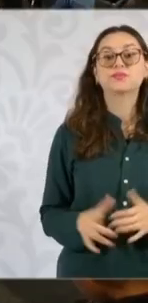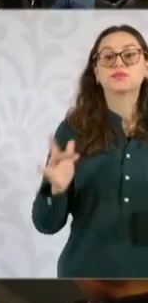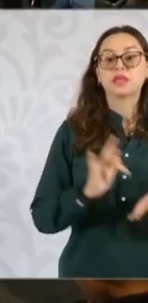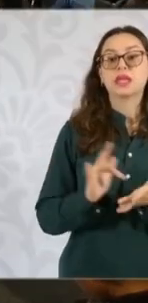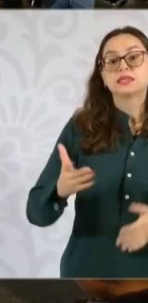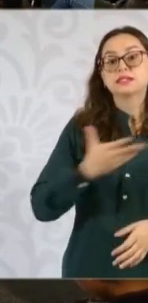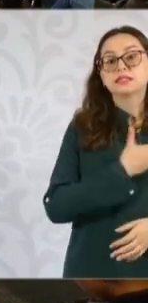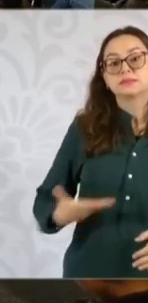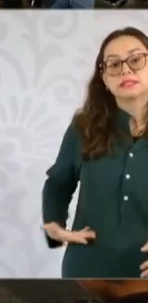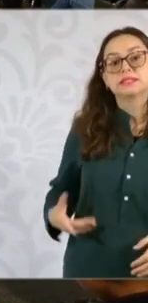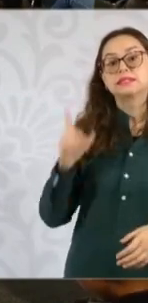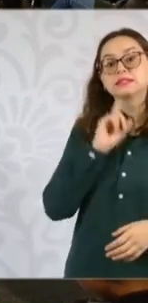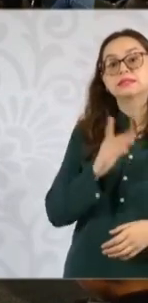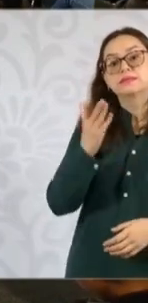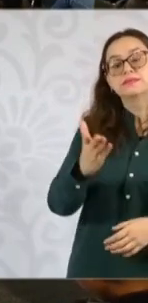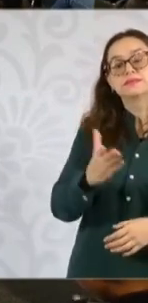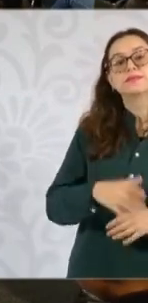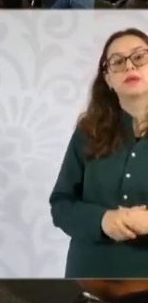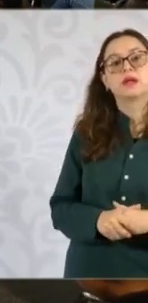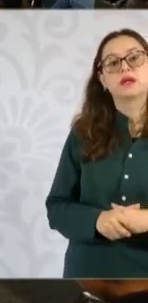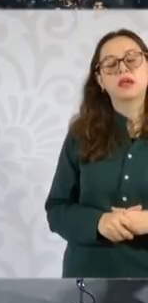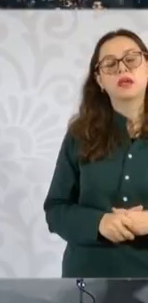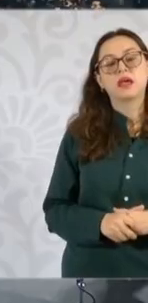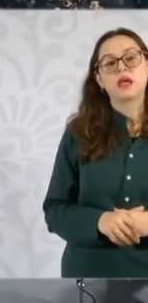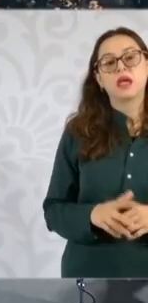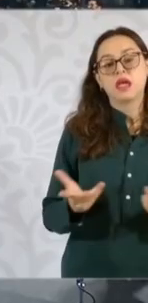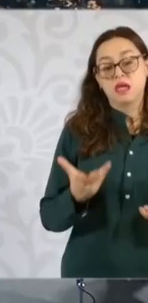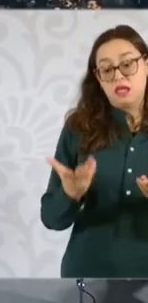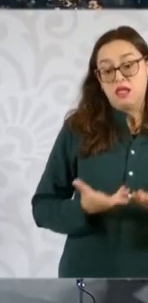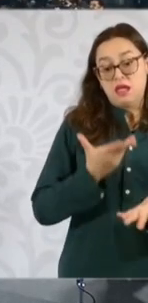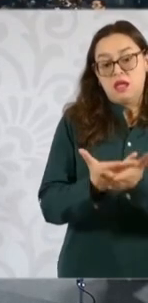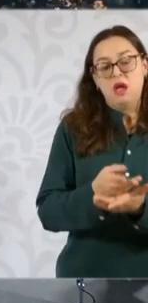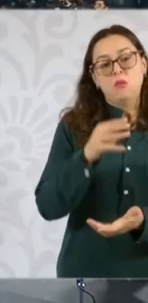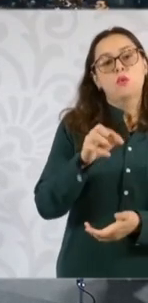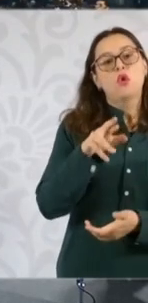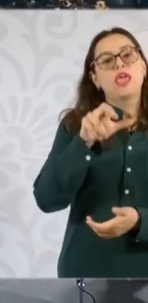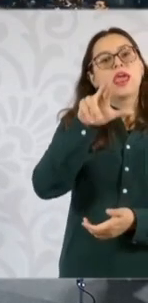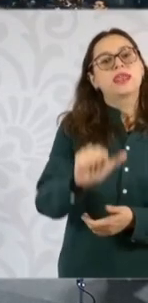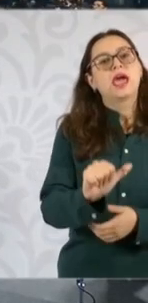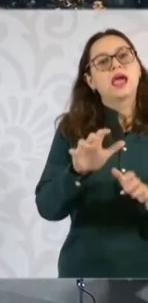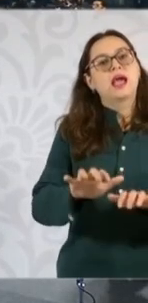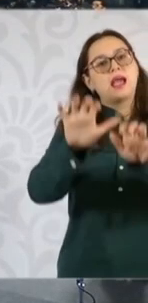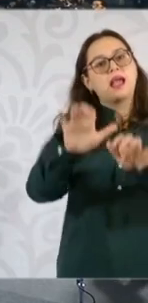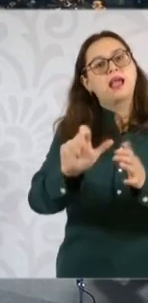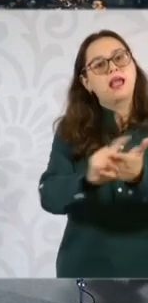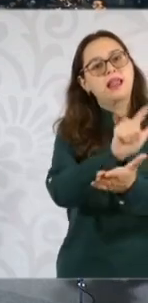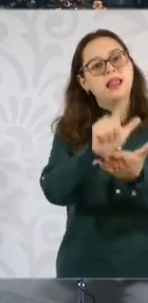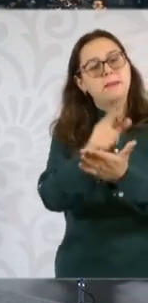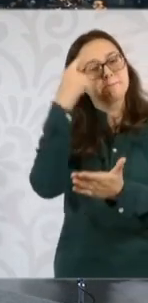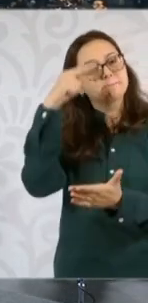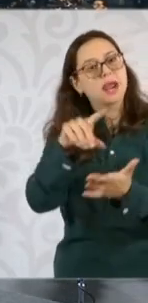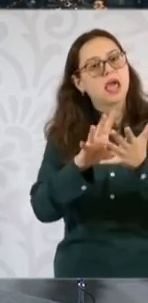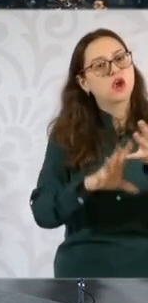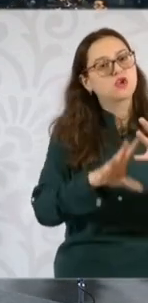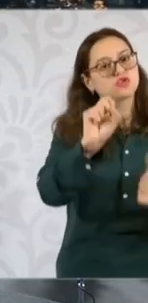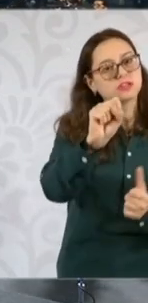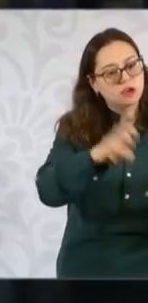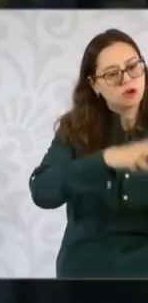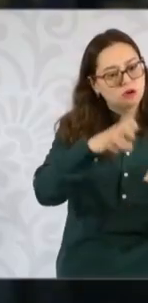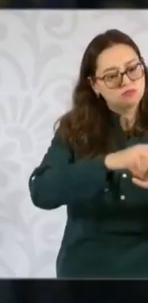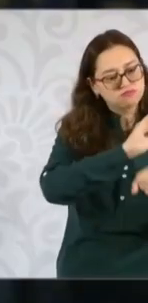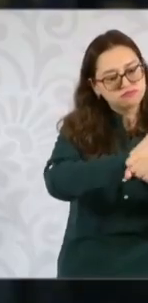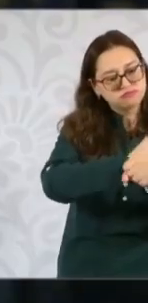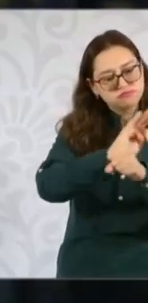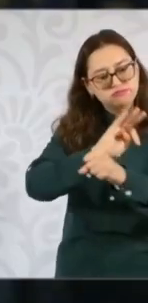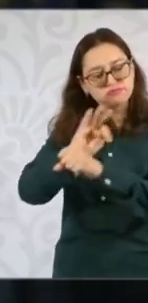Preguntarle sobre esta iniciativa de reforma que va a presentar Morena, que busca blindar las reformas constitucionales, pues saber